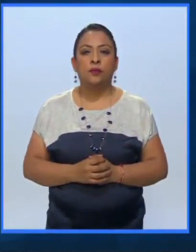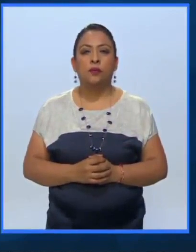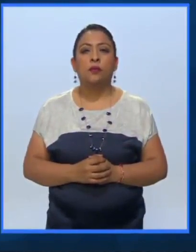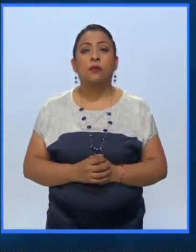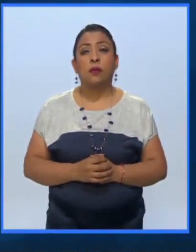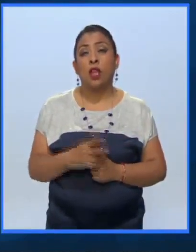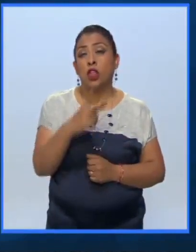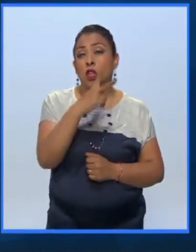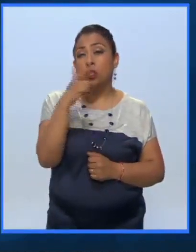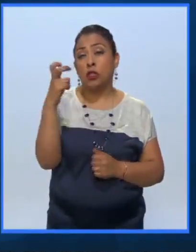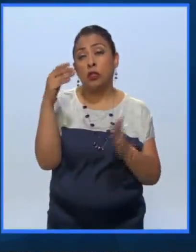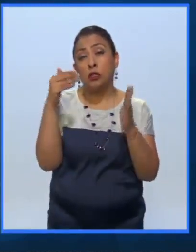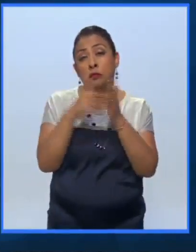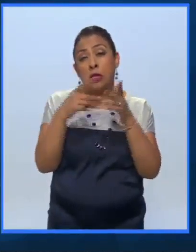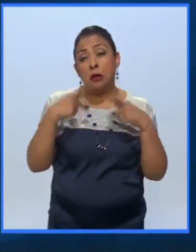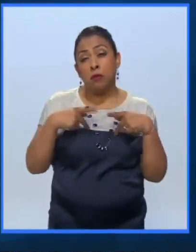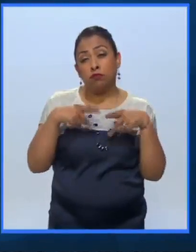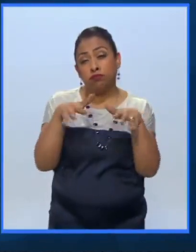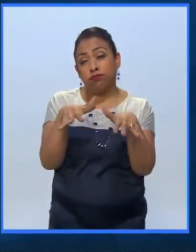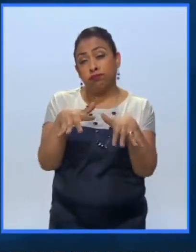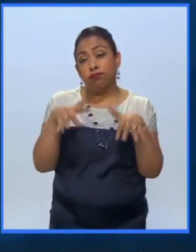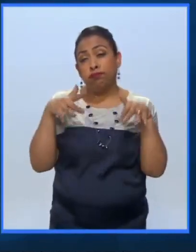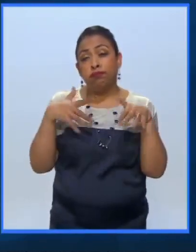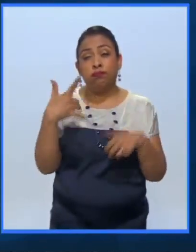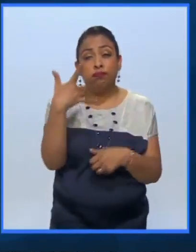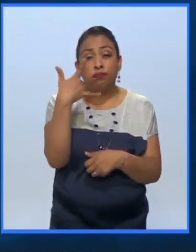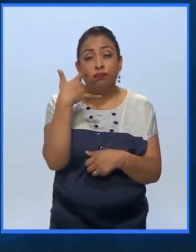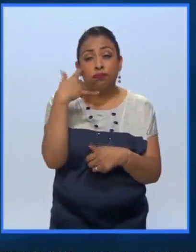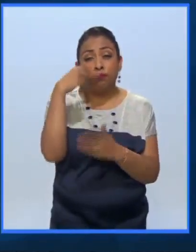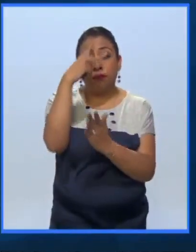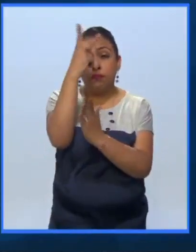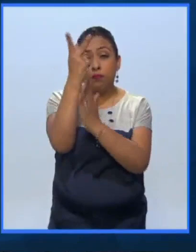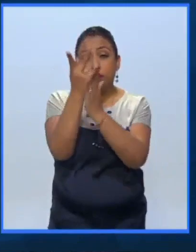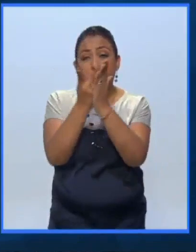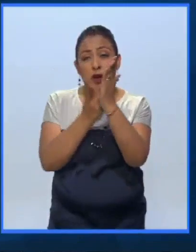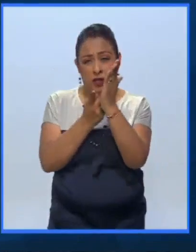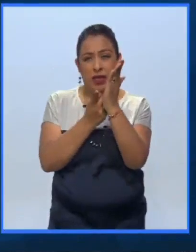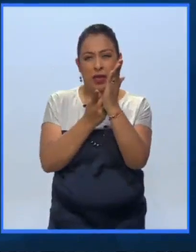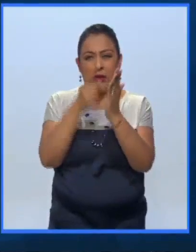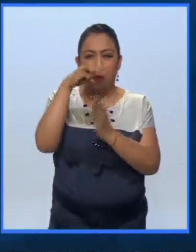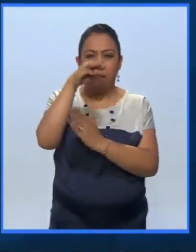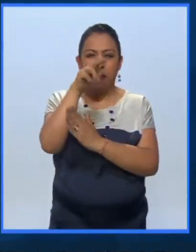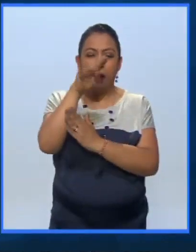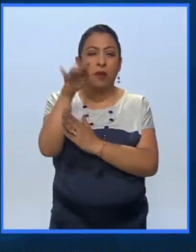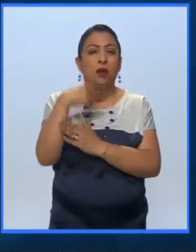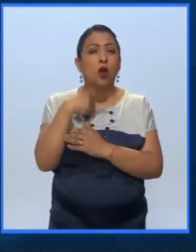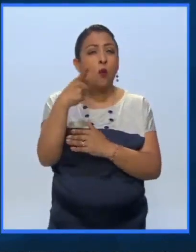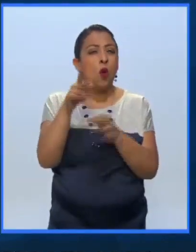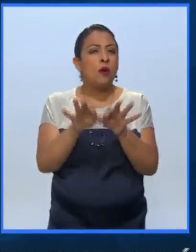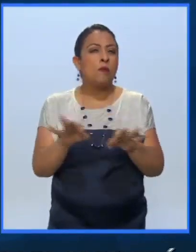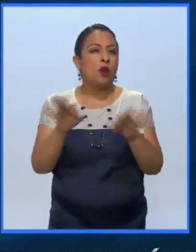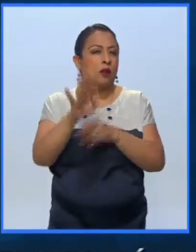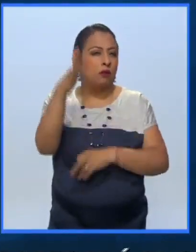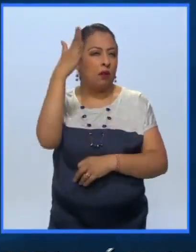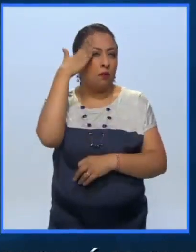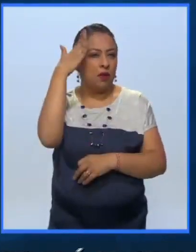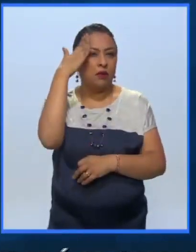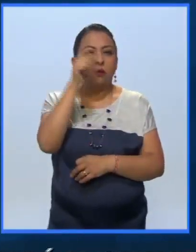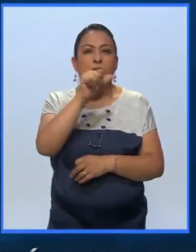Más de 200 mil espectadores han podido disfrutar el proyecto de Mapping Reflections como el acto estrella de esta conmemoración.